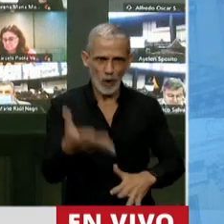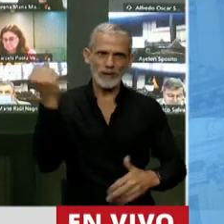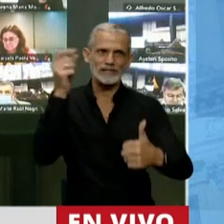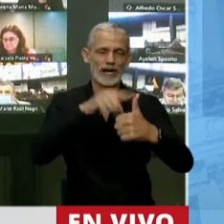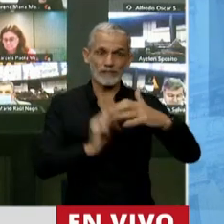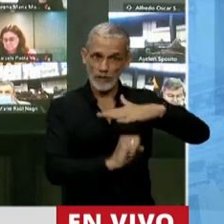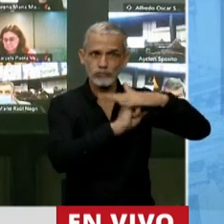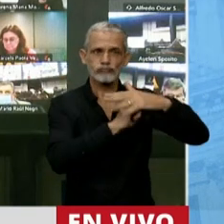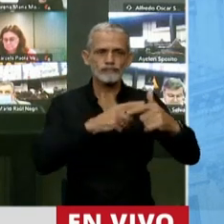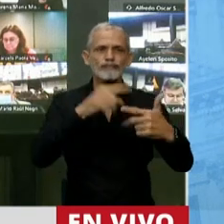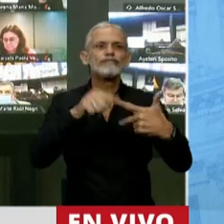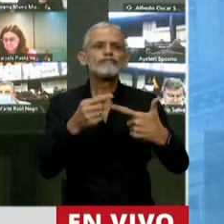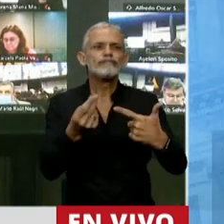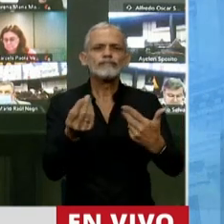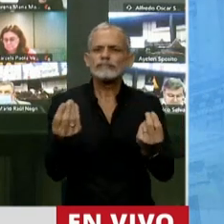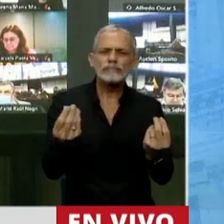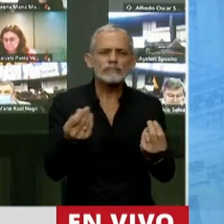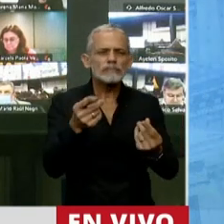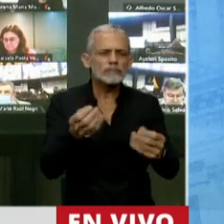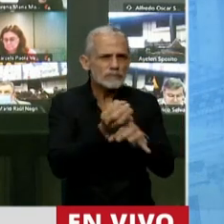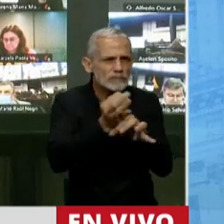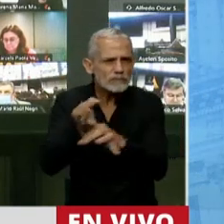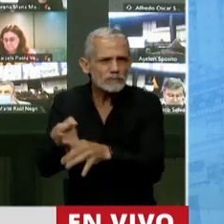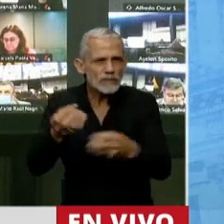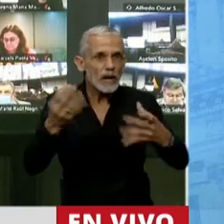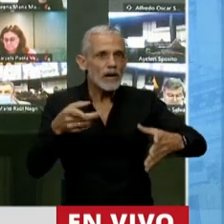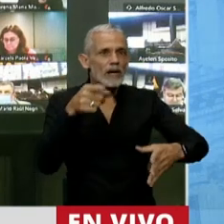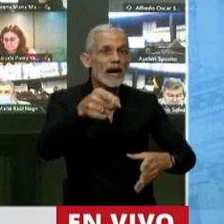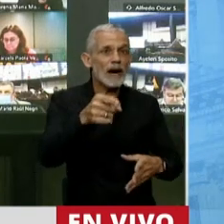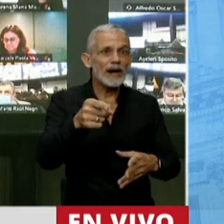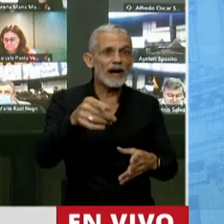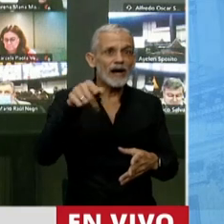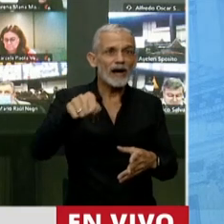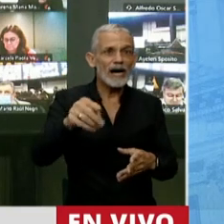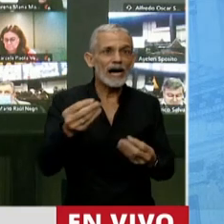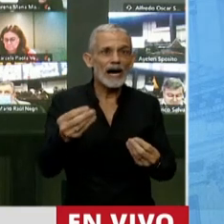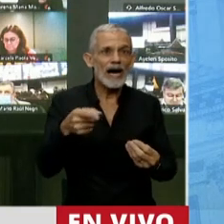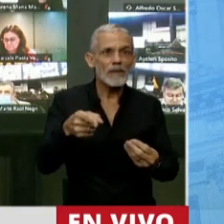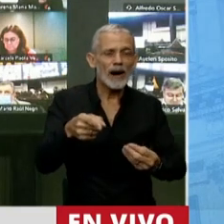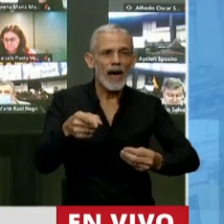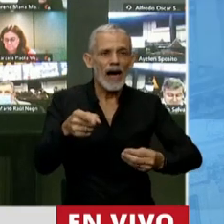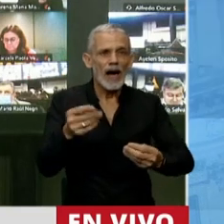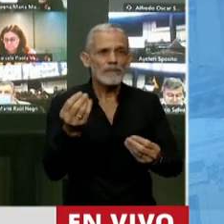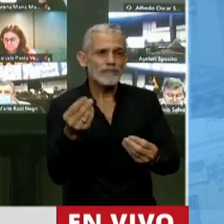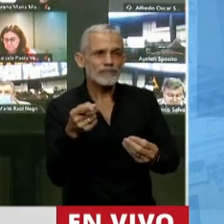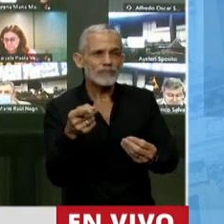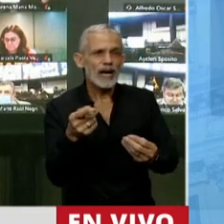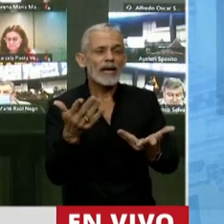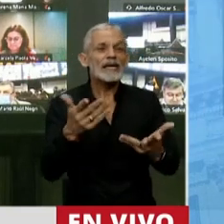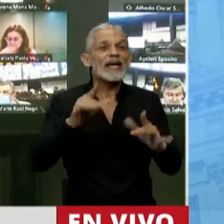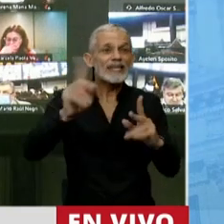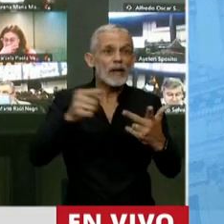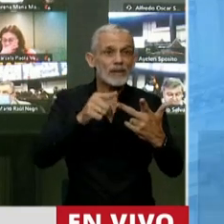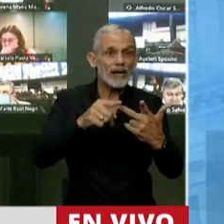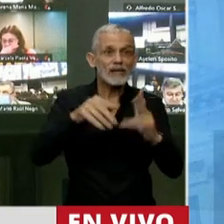Uno, calificar bien a tu gente para que tenga una gestión sofisticada de los procesos económicos. Dos, y